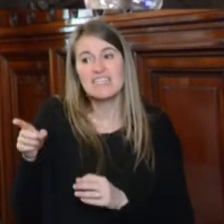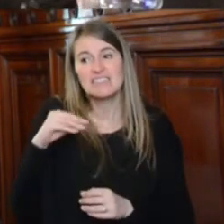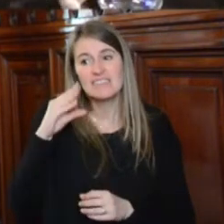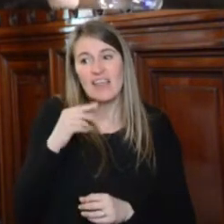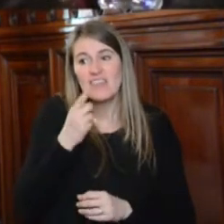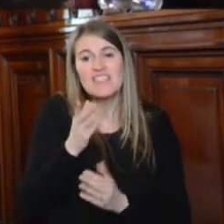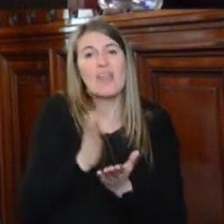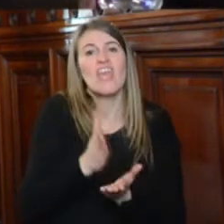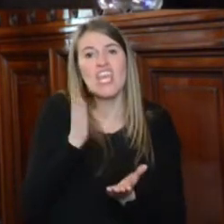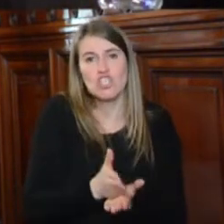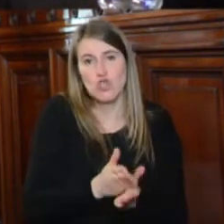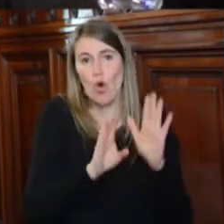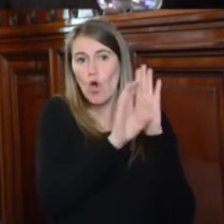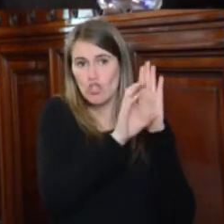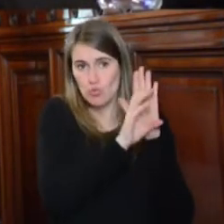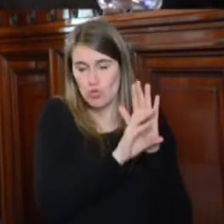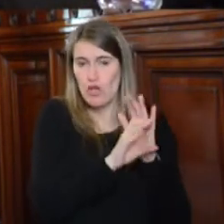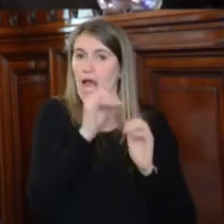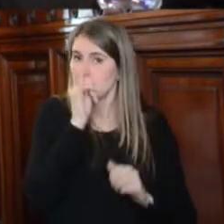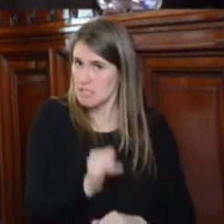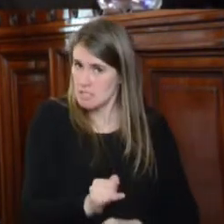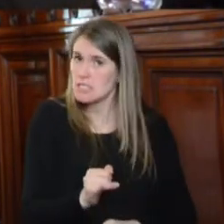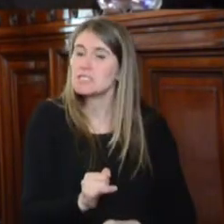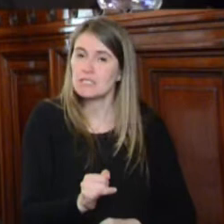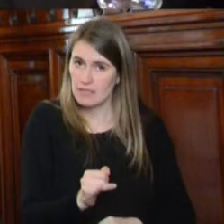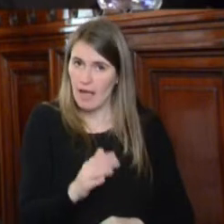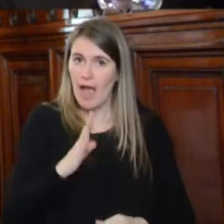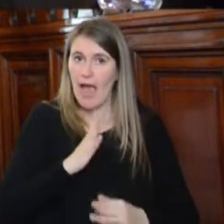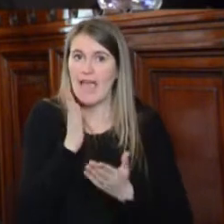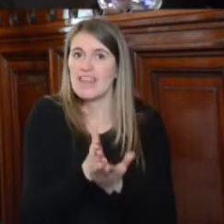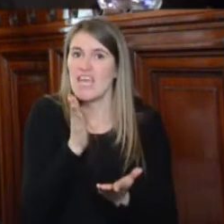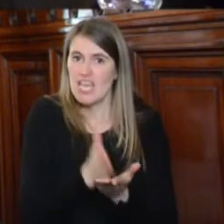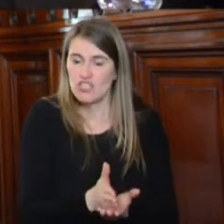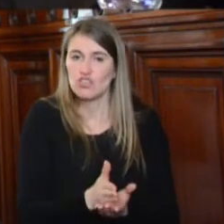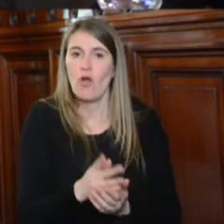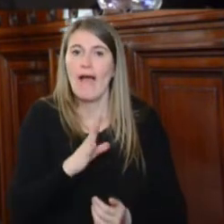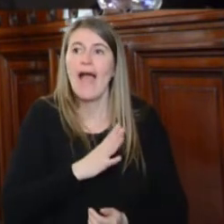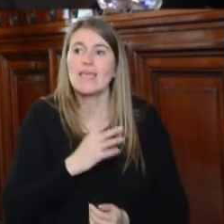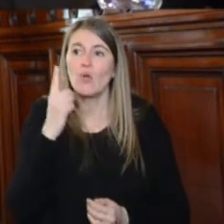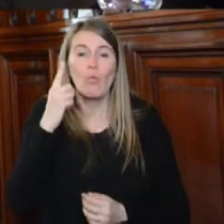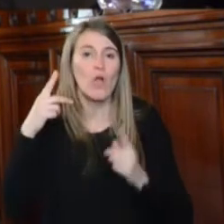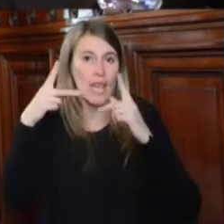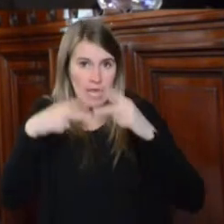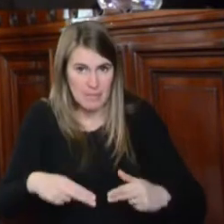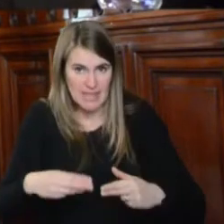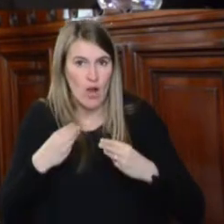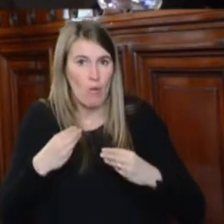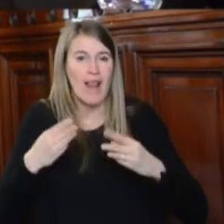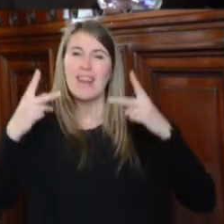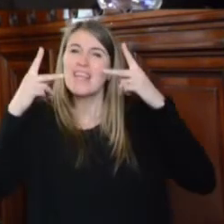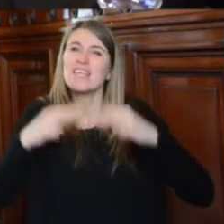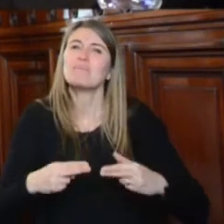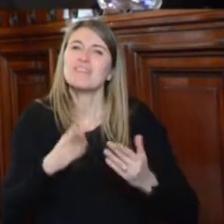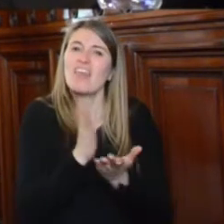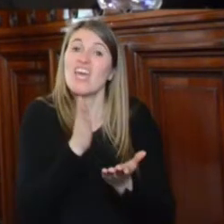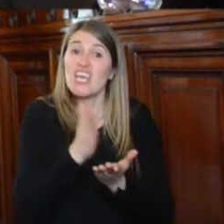derecho constitucional, es un derecho que se ejerce y que tiene un solo límite. El límite del derecho de